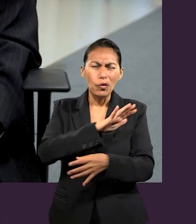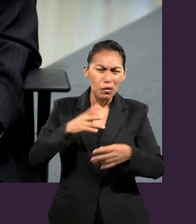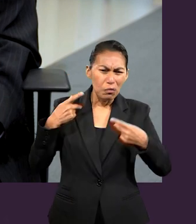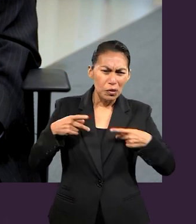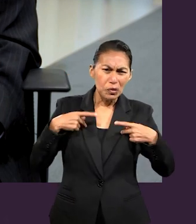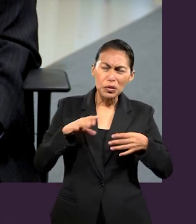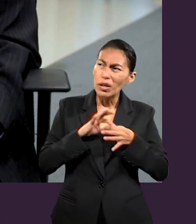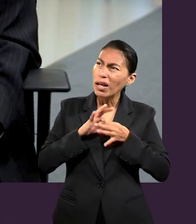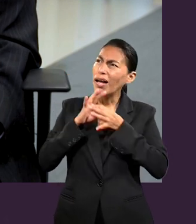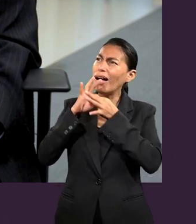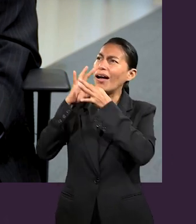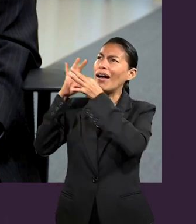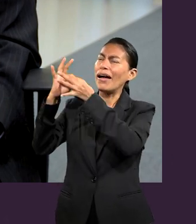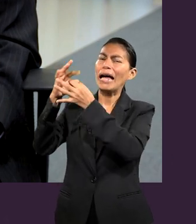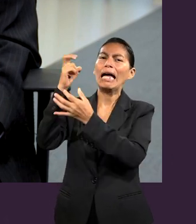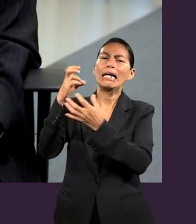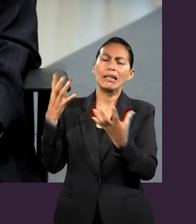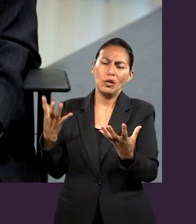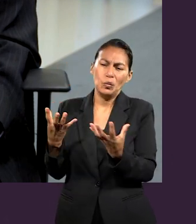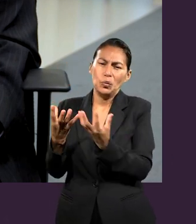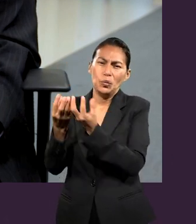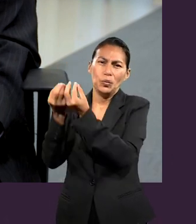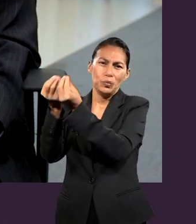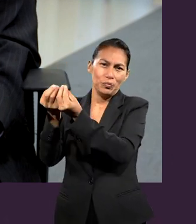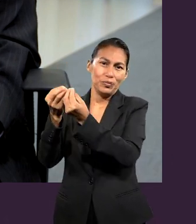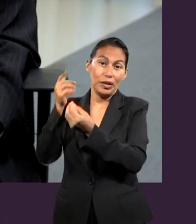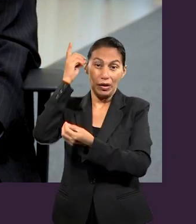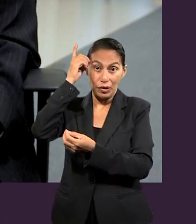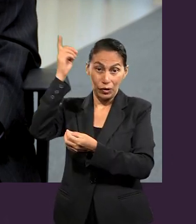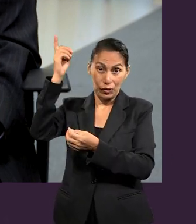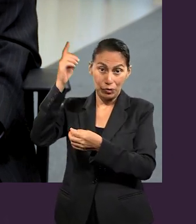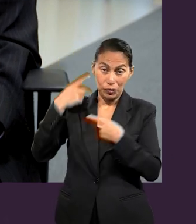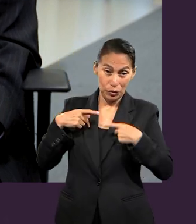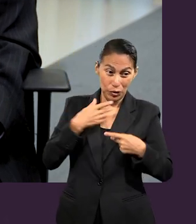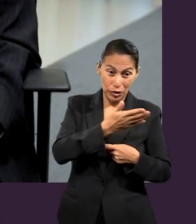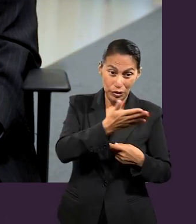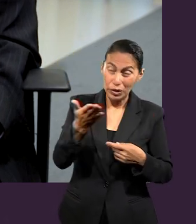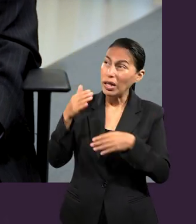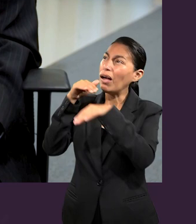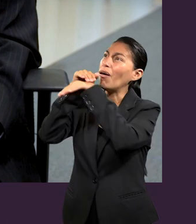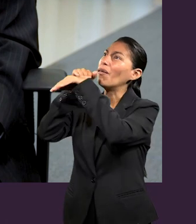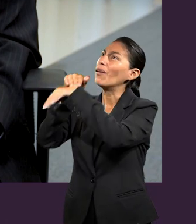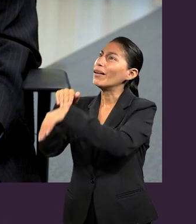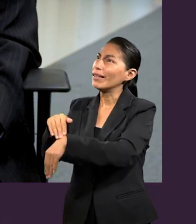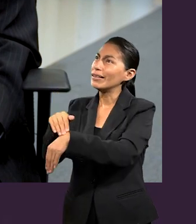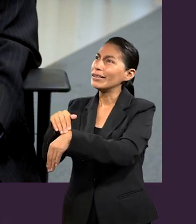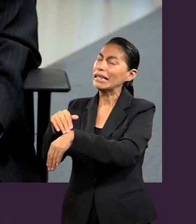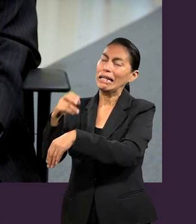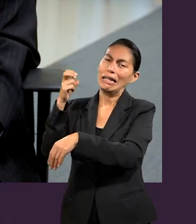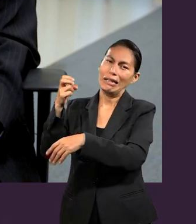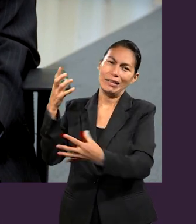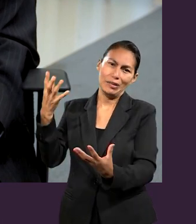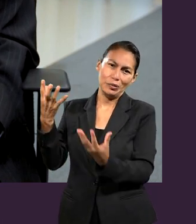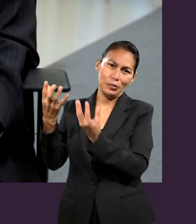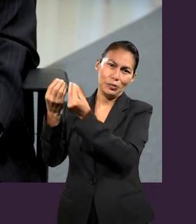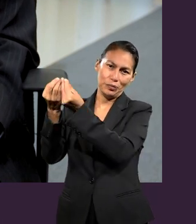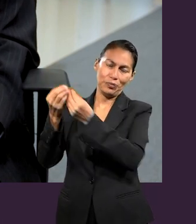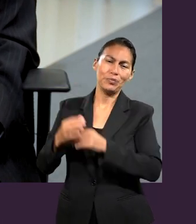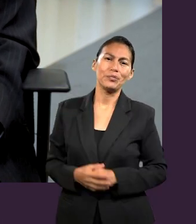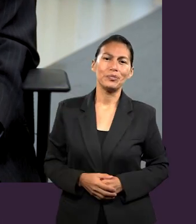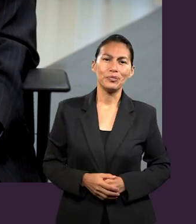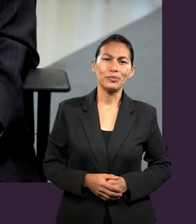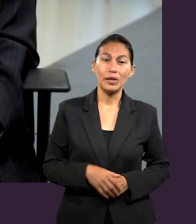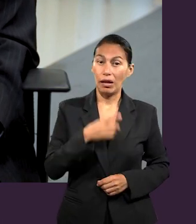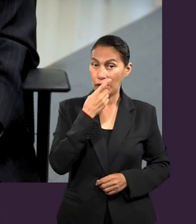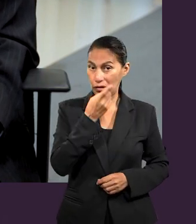Reunir todas las cosas en Cristo Jesús, según la dispensación y cumplimiento de su voluntad. Y no solamente